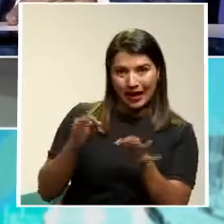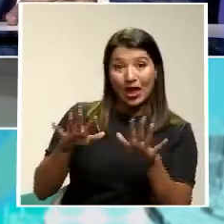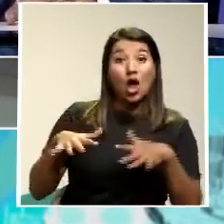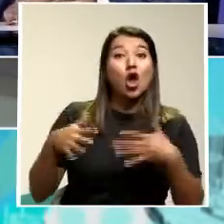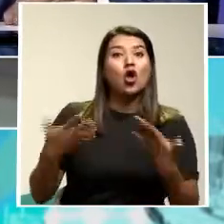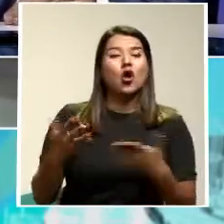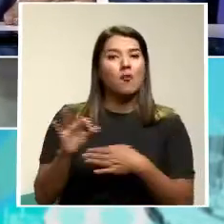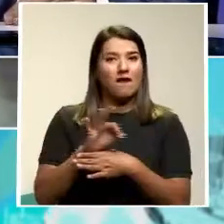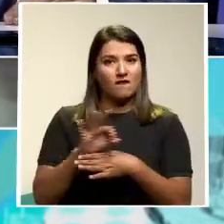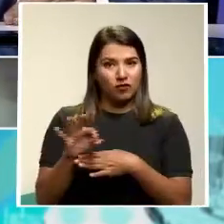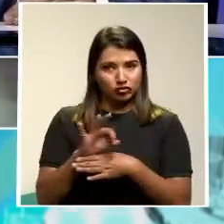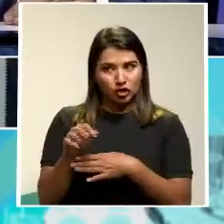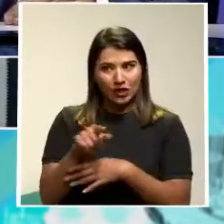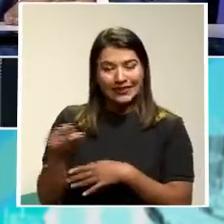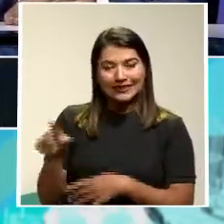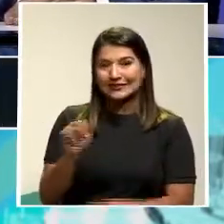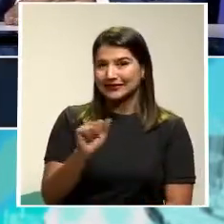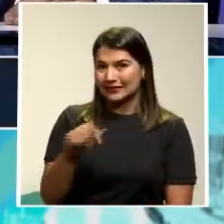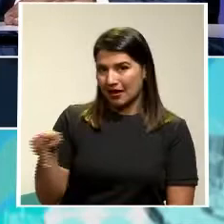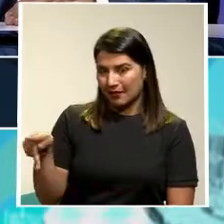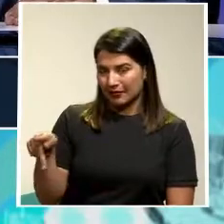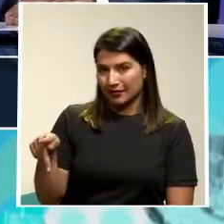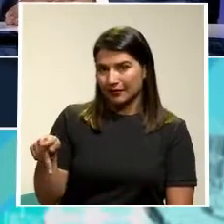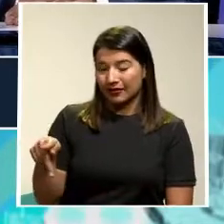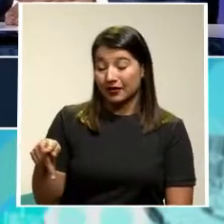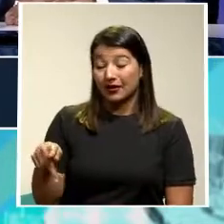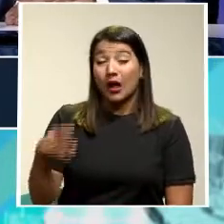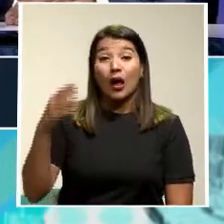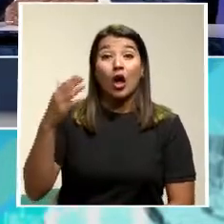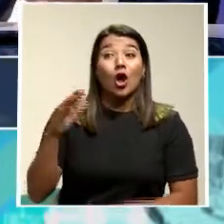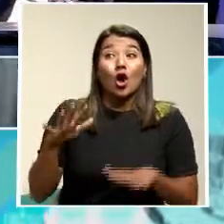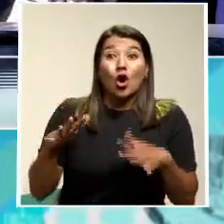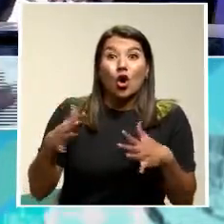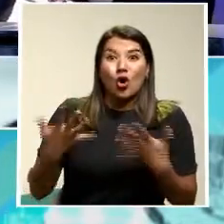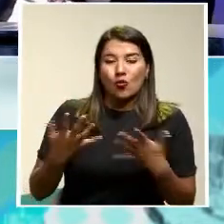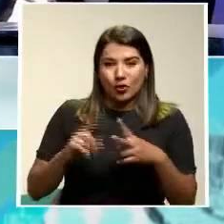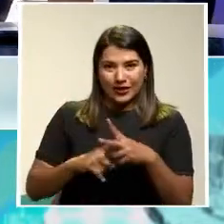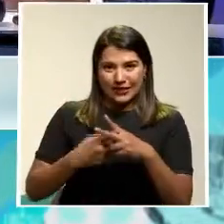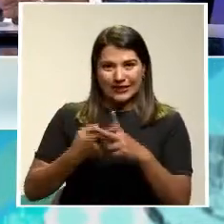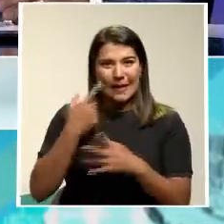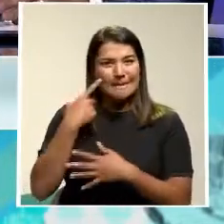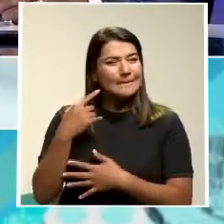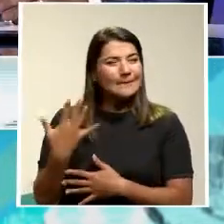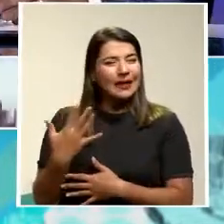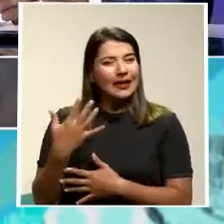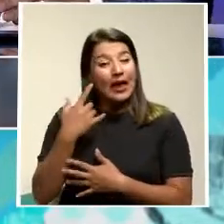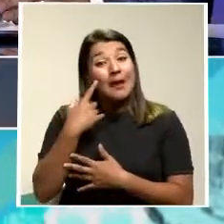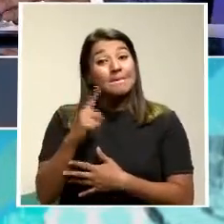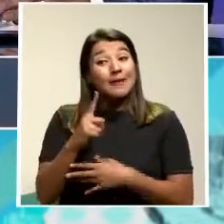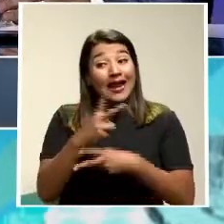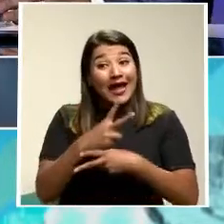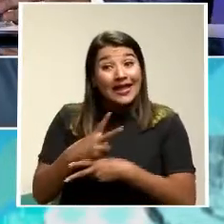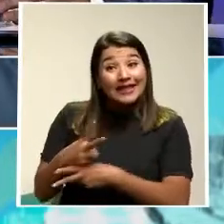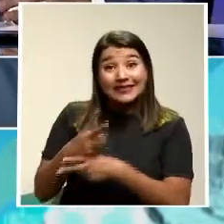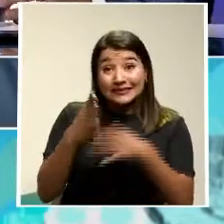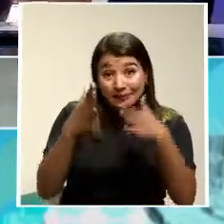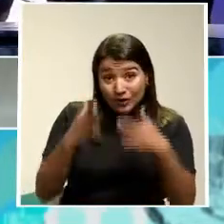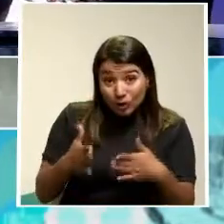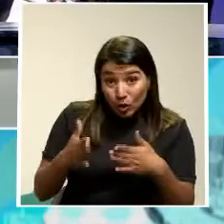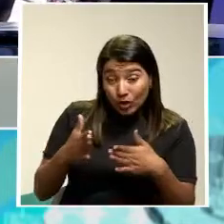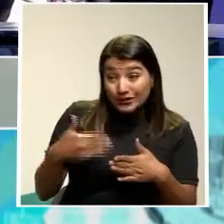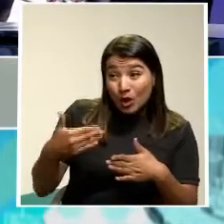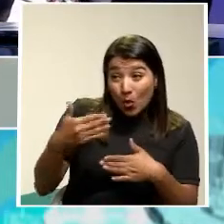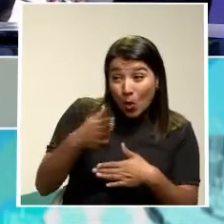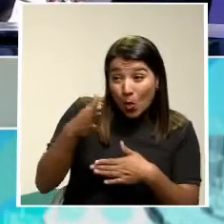es que funcionan Estas plataformas Verdad La naturaleza Para que ellos Poder En ese abordaje De campo que se hace